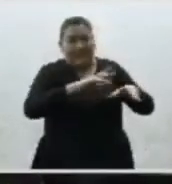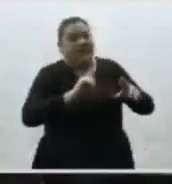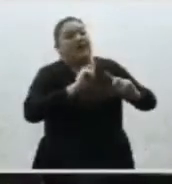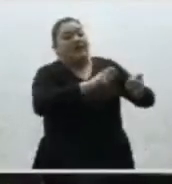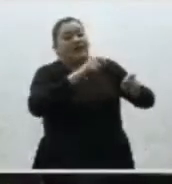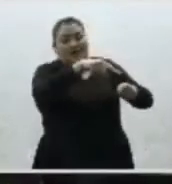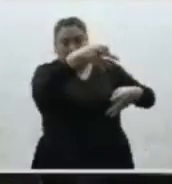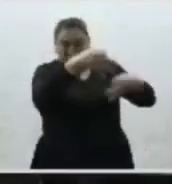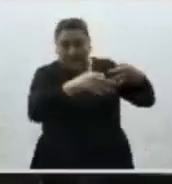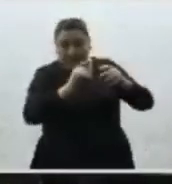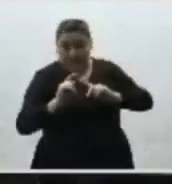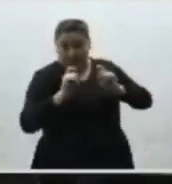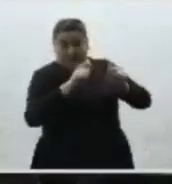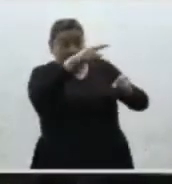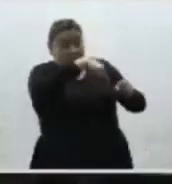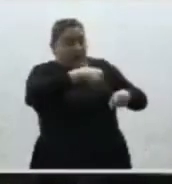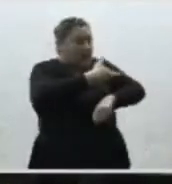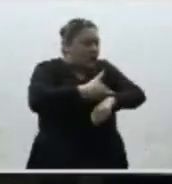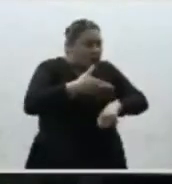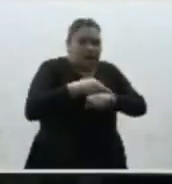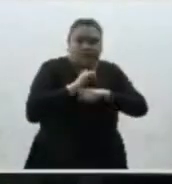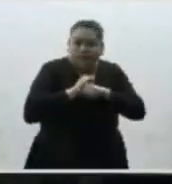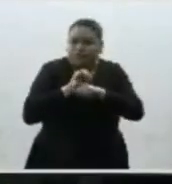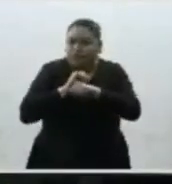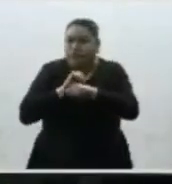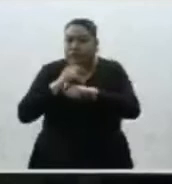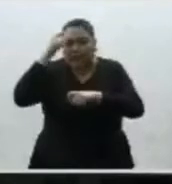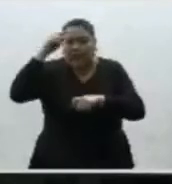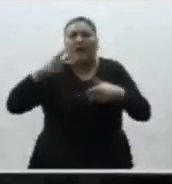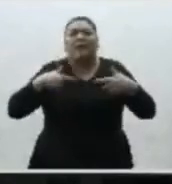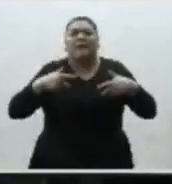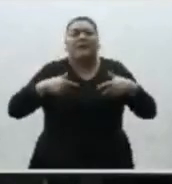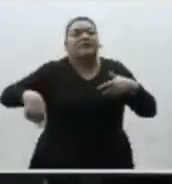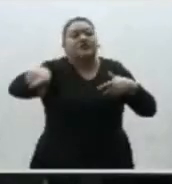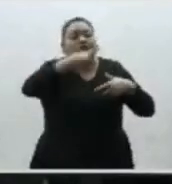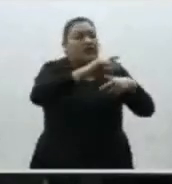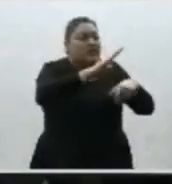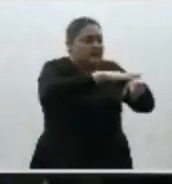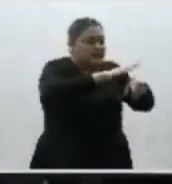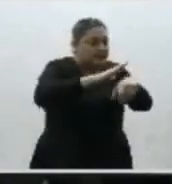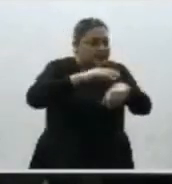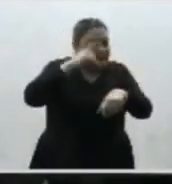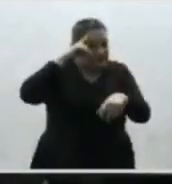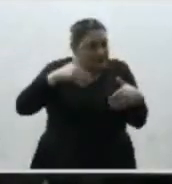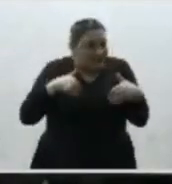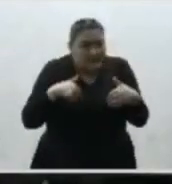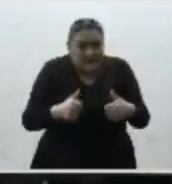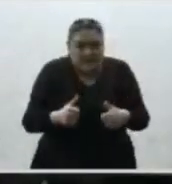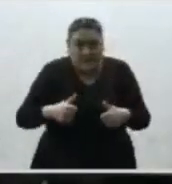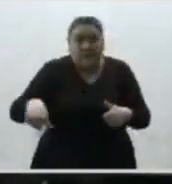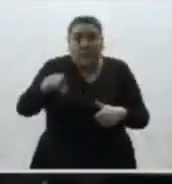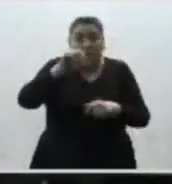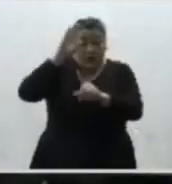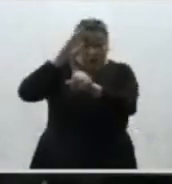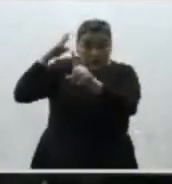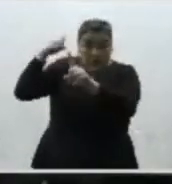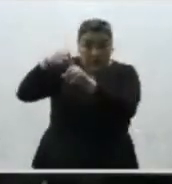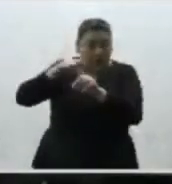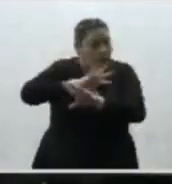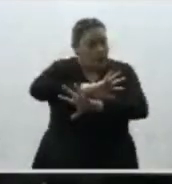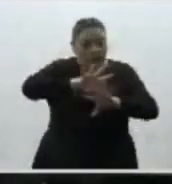forjar, en la medida de lo posible, una conciencia común sobre la dirección que ha tomado y que debe tomar